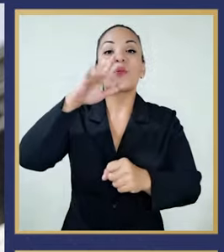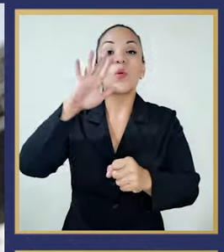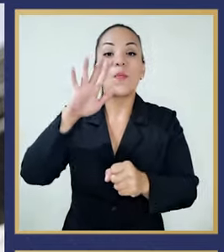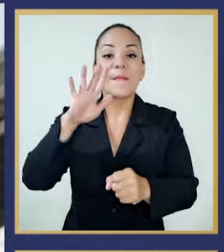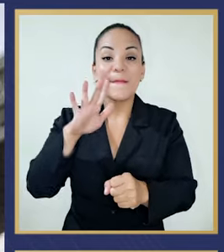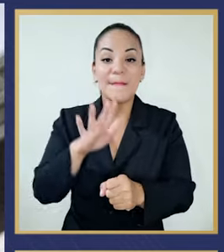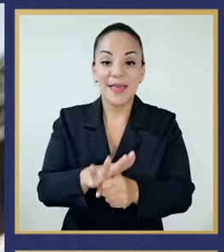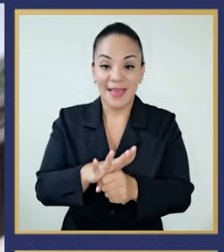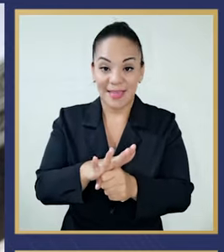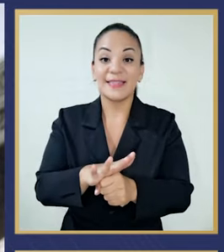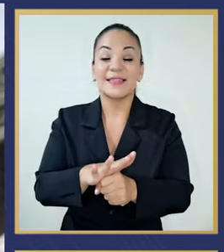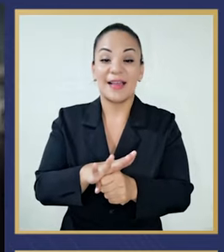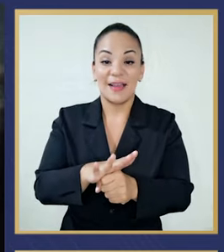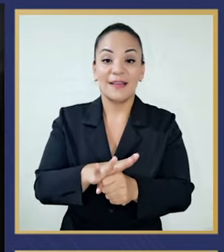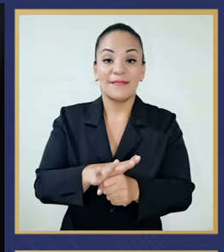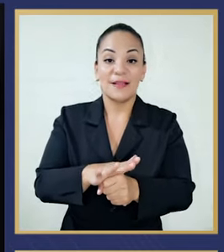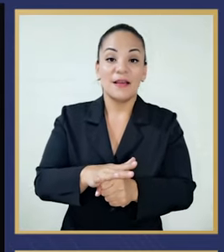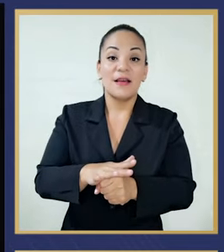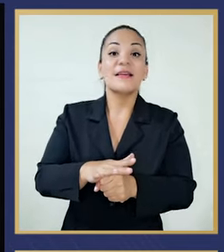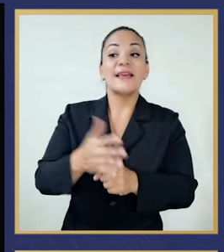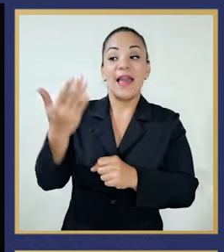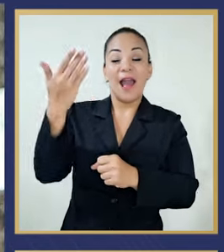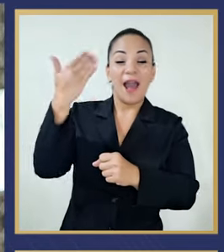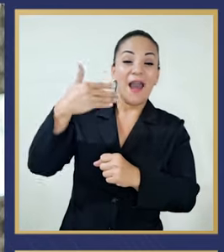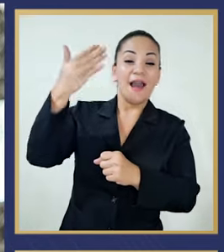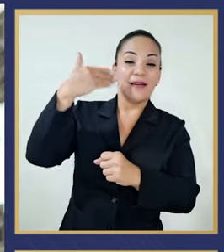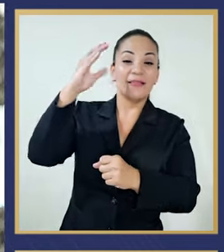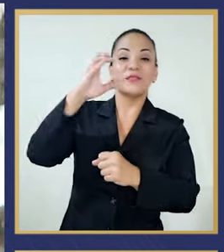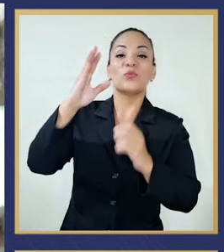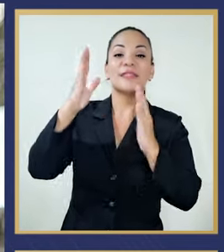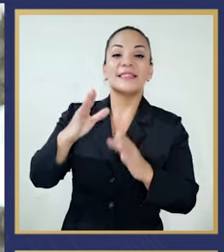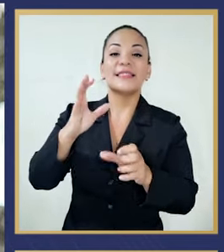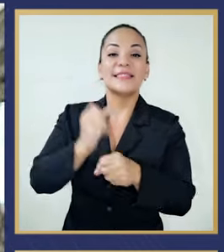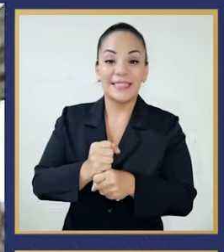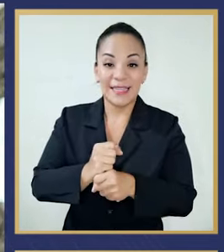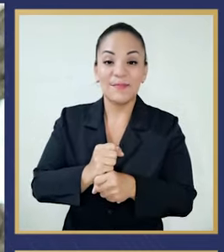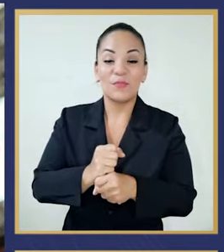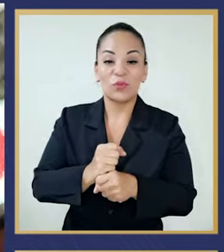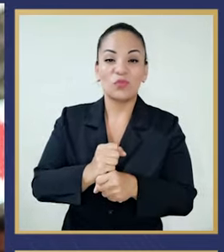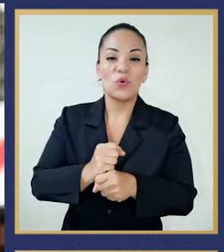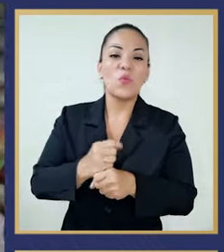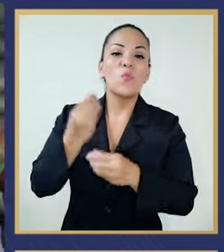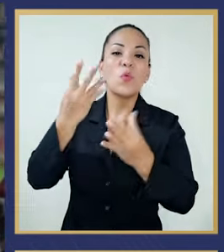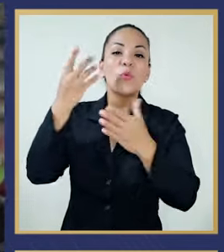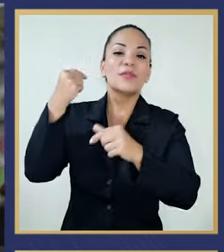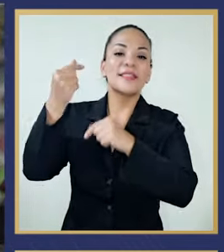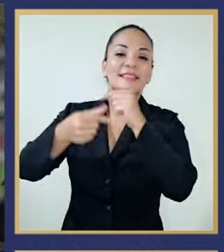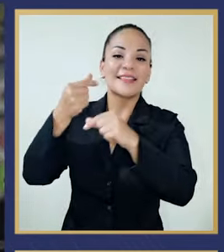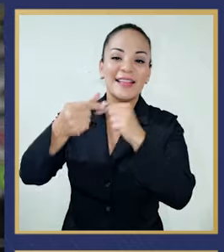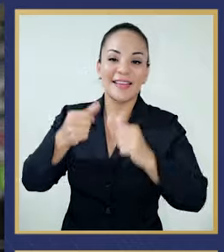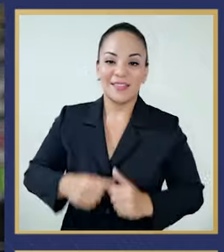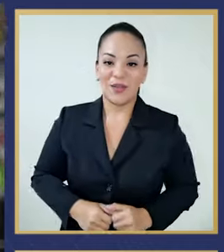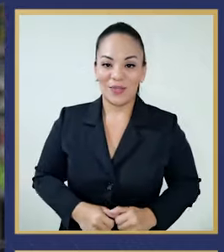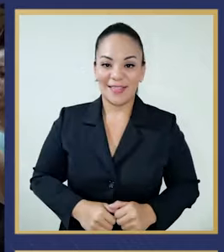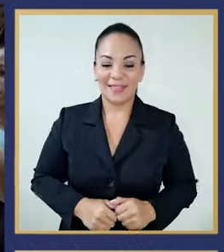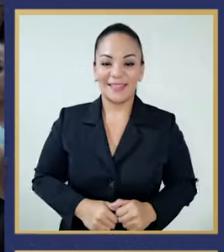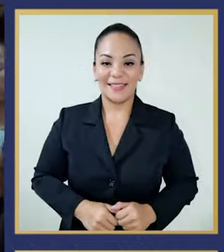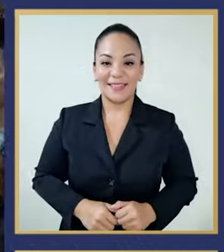promesa que nos hicimos los costarricenses por generaciones.